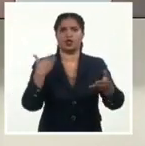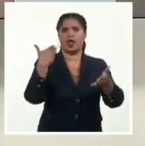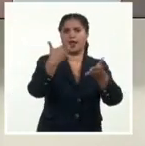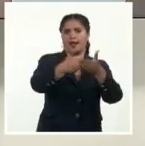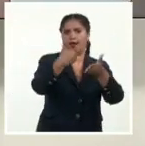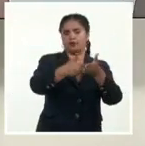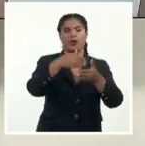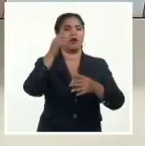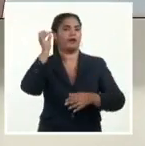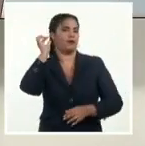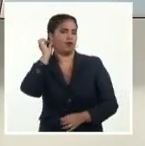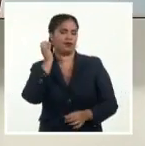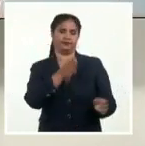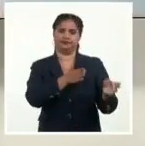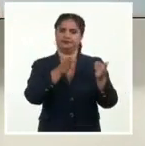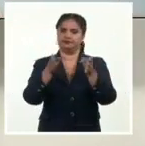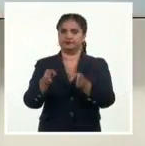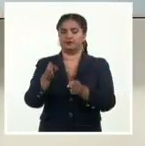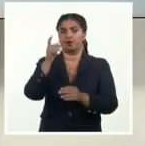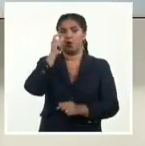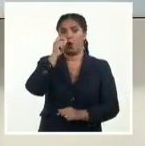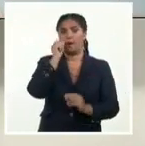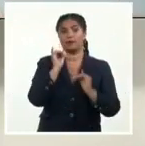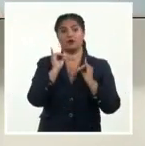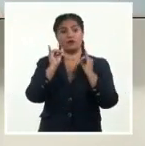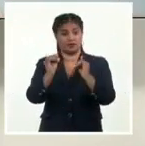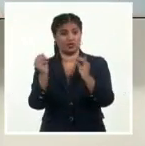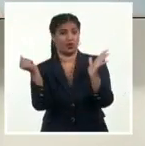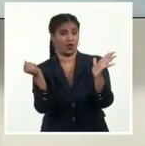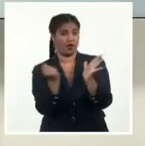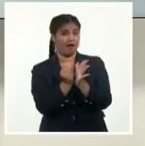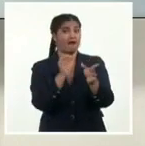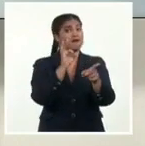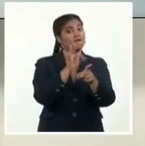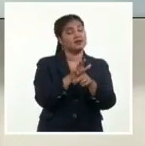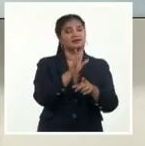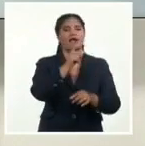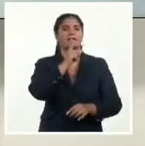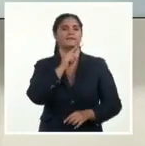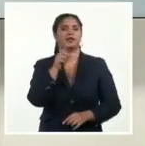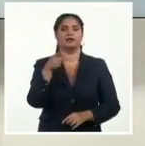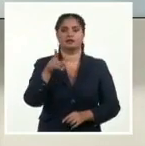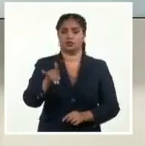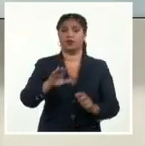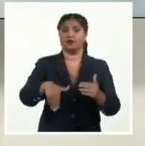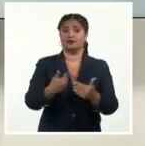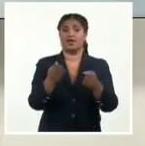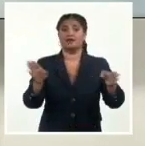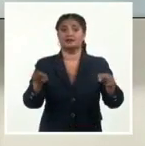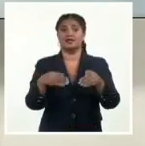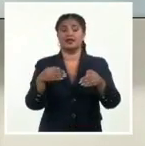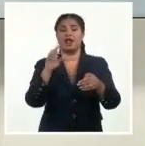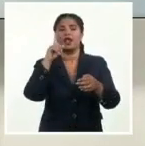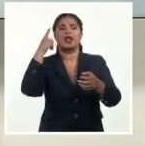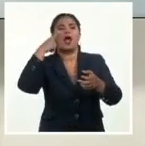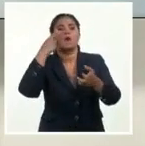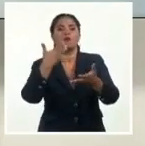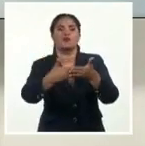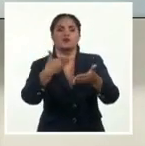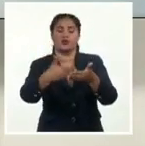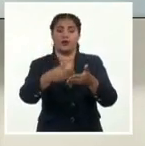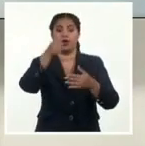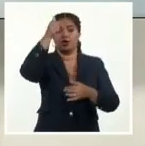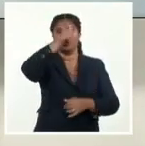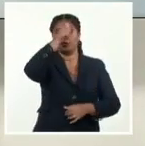femenino. En el caso de los hombres, esto acontecerá el viernes 19, día en que cierran las pruebas individuales. El domingo 21